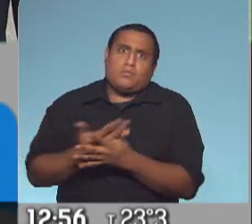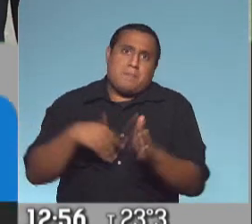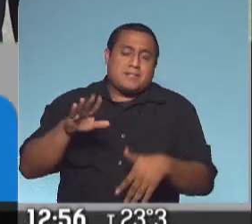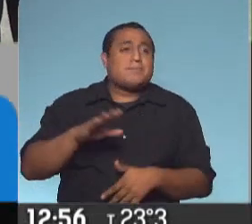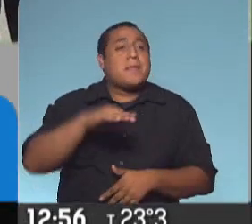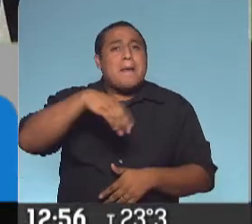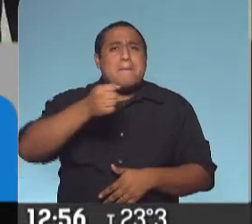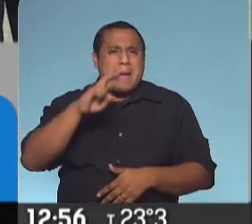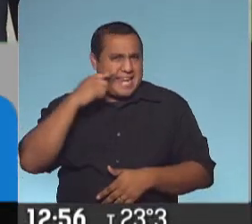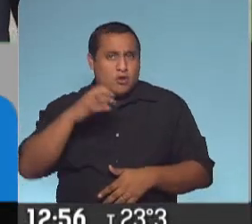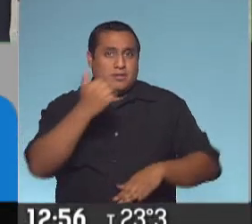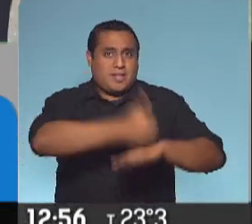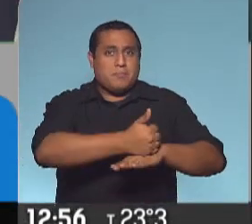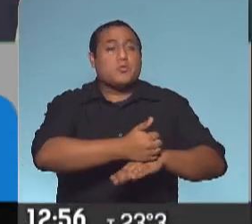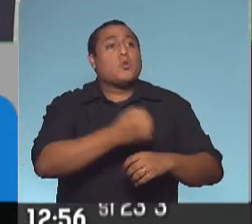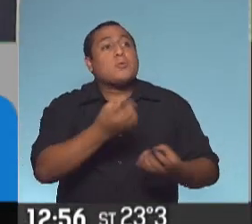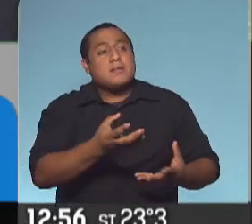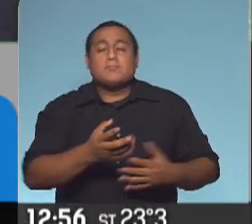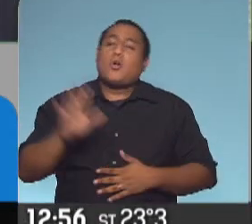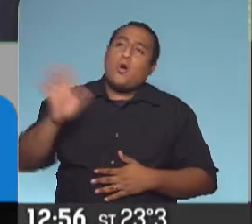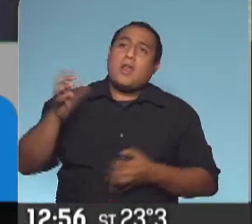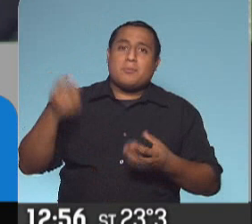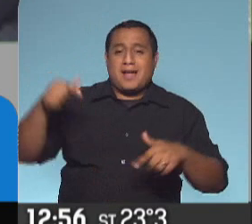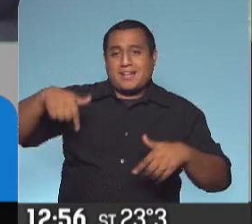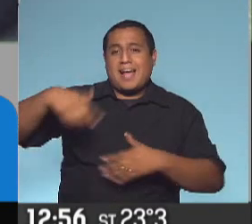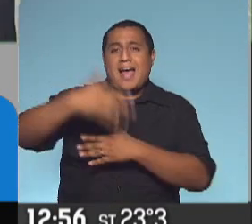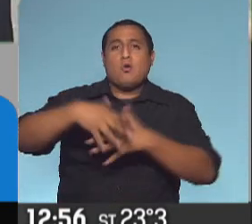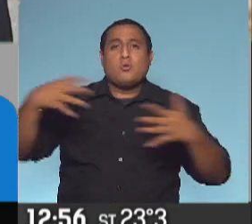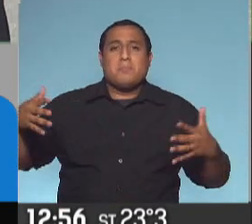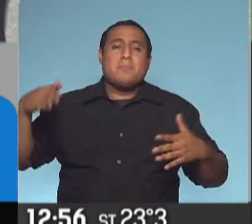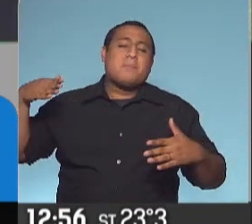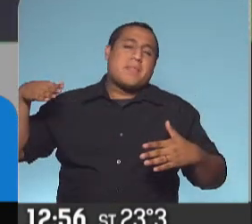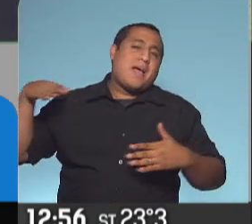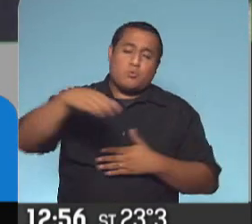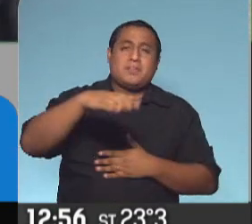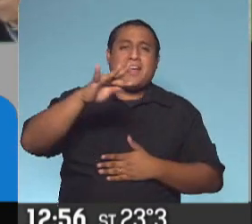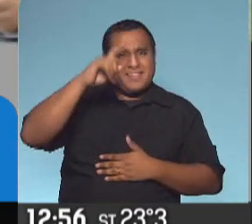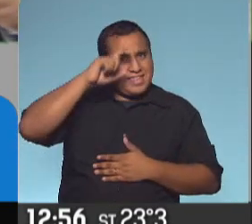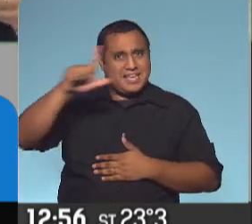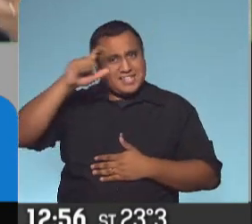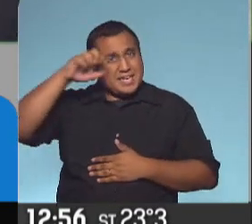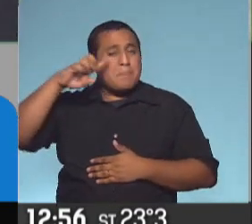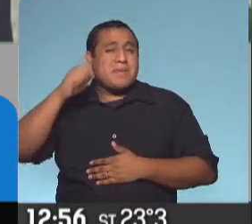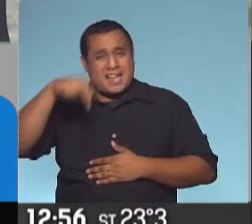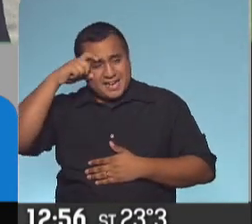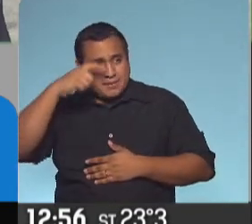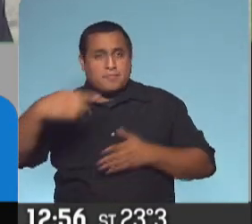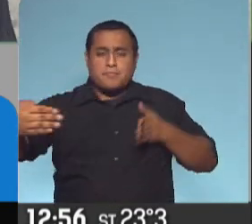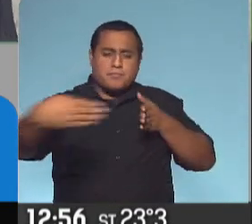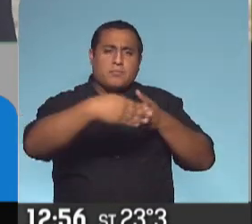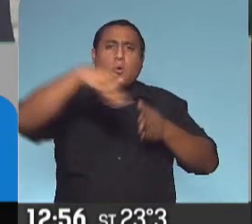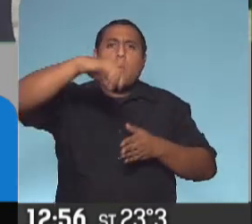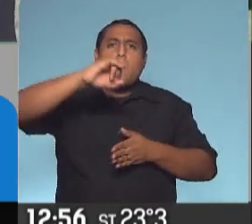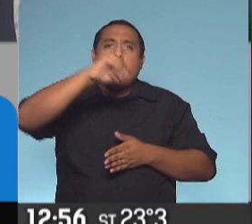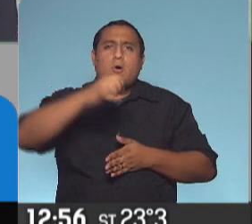Ale, Verónica, buenas tardes. Sí, aquí sobre la autopista de Lepiane, en la intersección con Mozart. Hasta aquí han